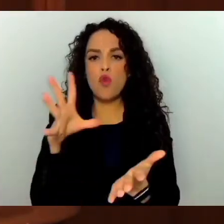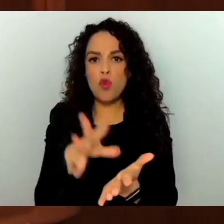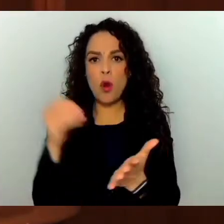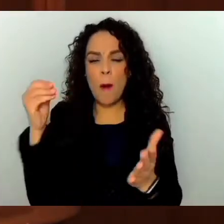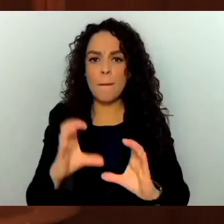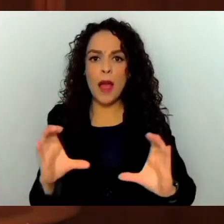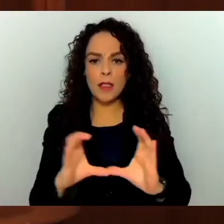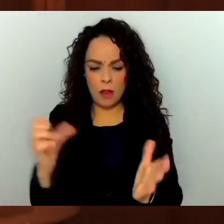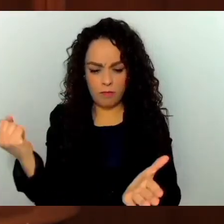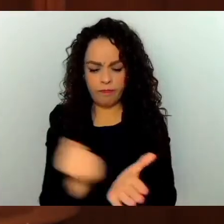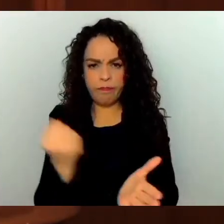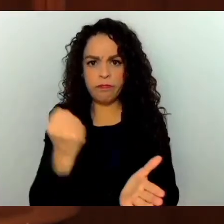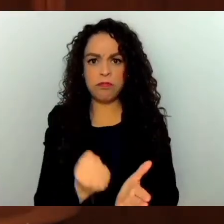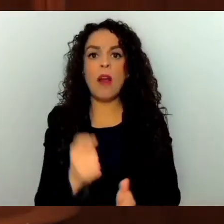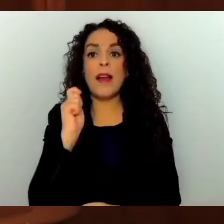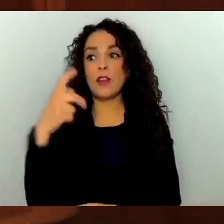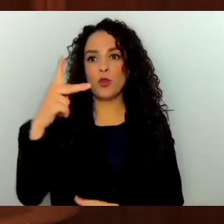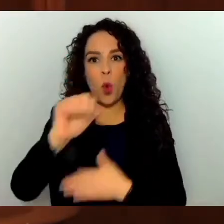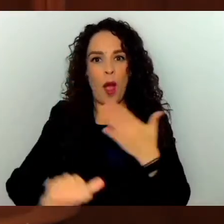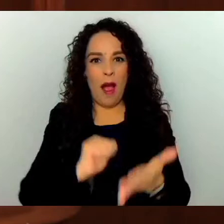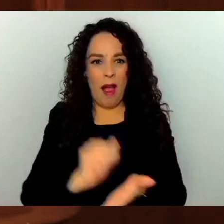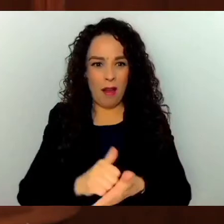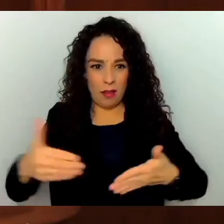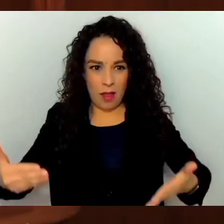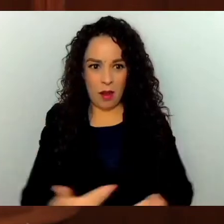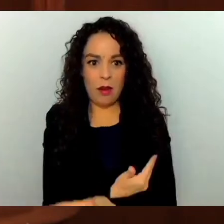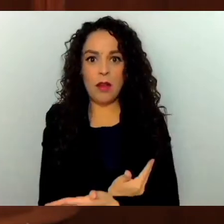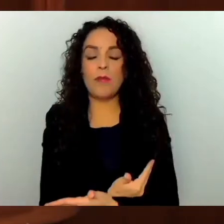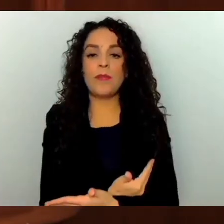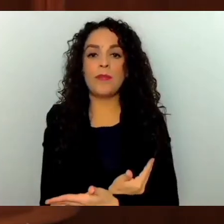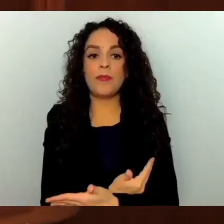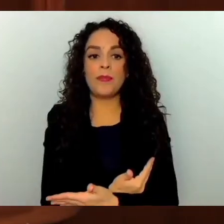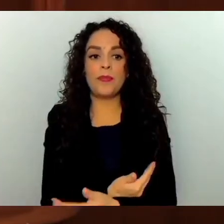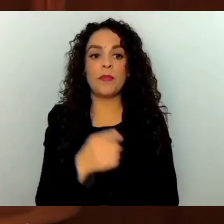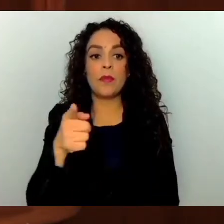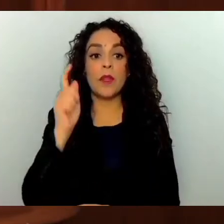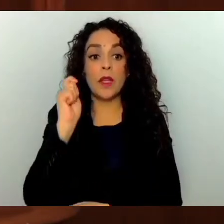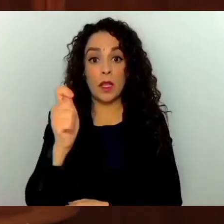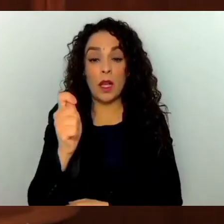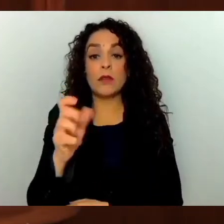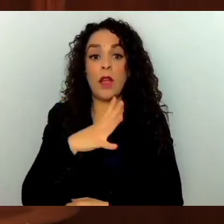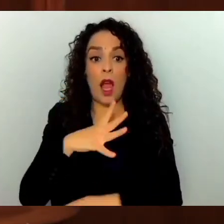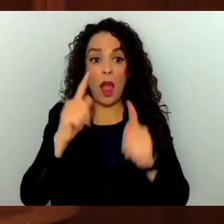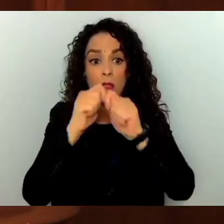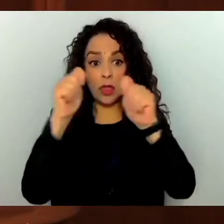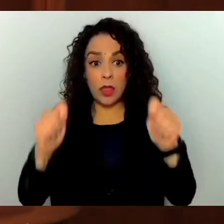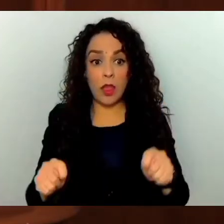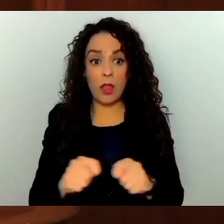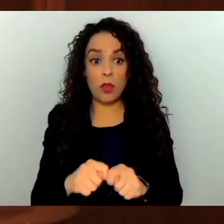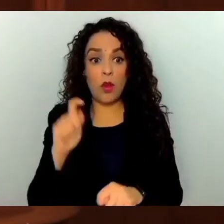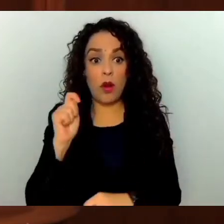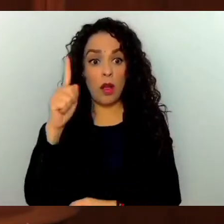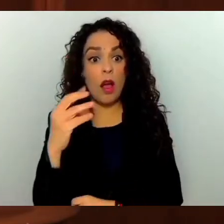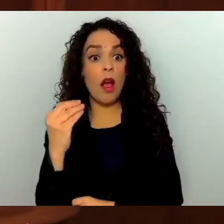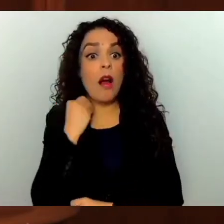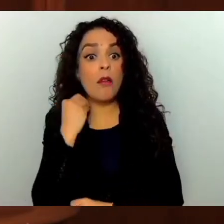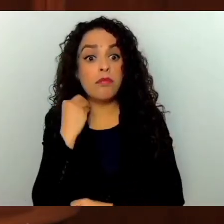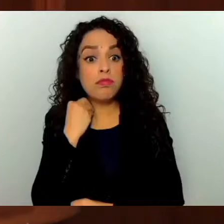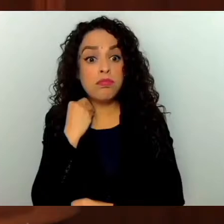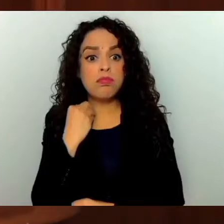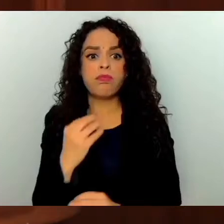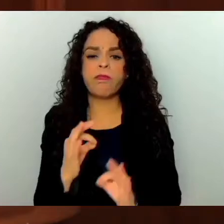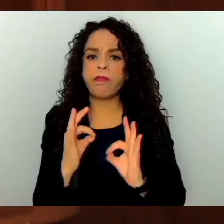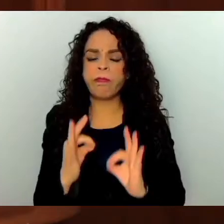nacimiento, poseer título de licenciado en derecho expedido por institución educativa legalmente facultada